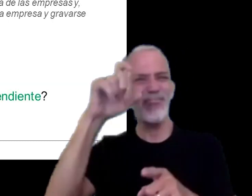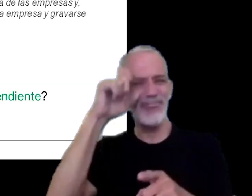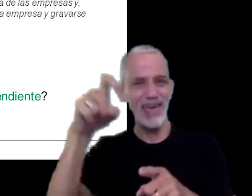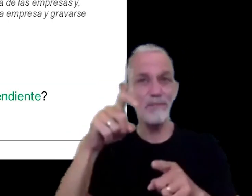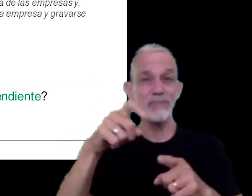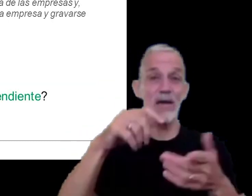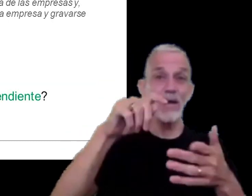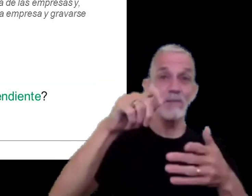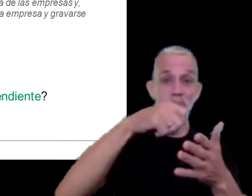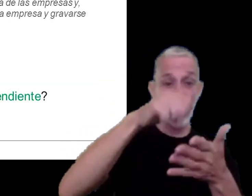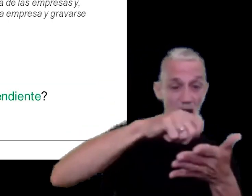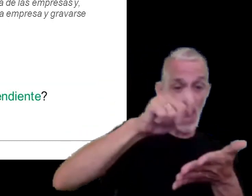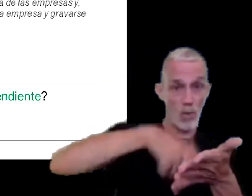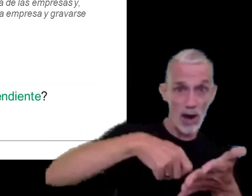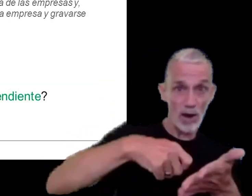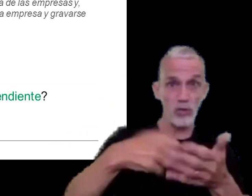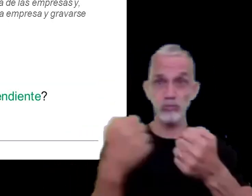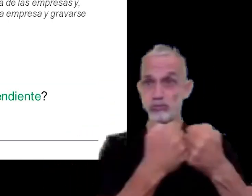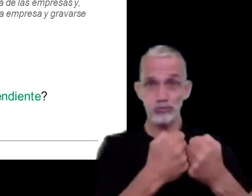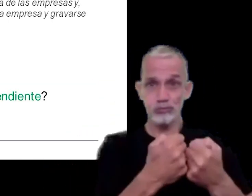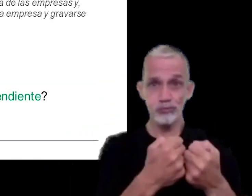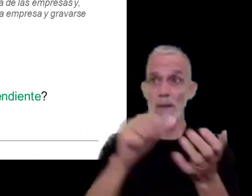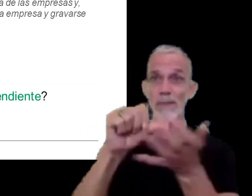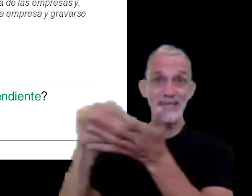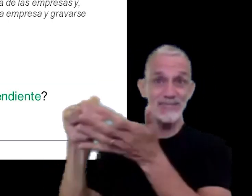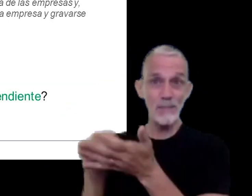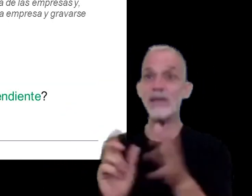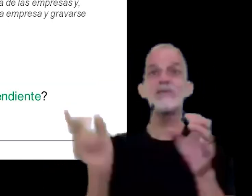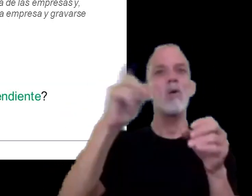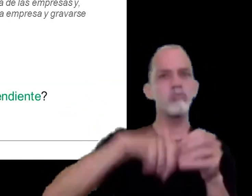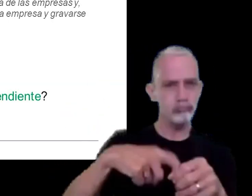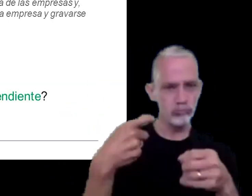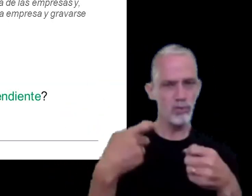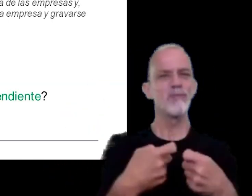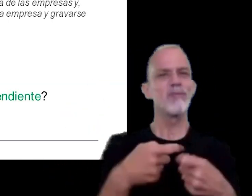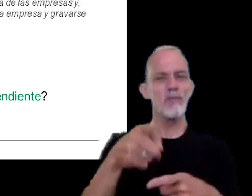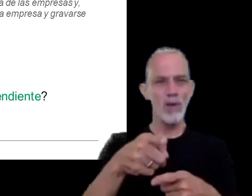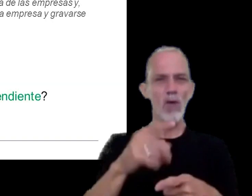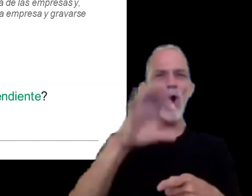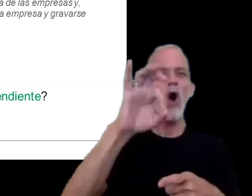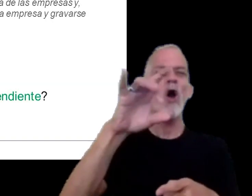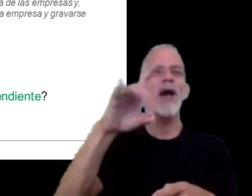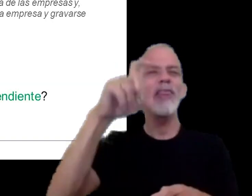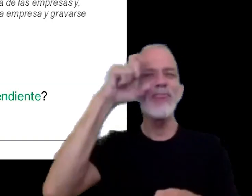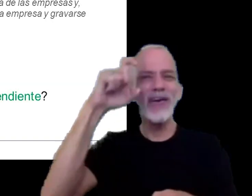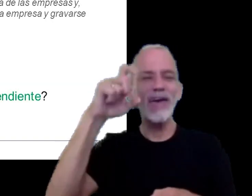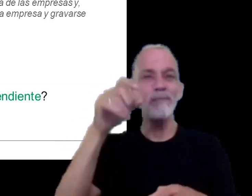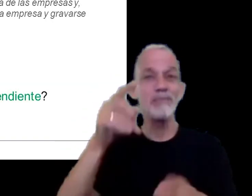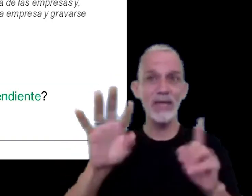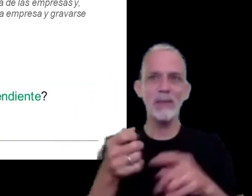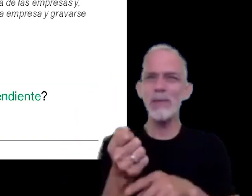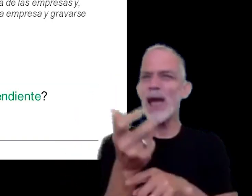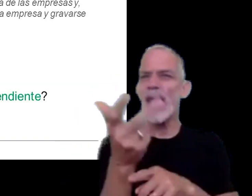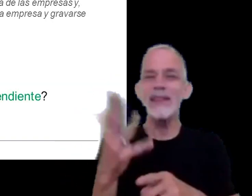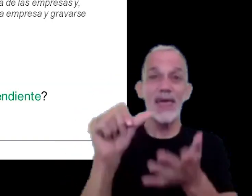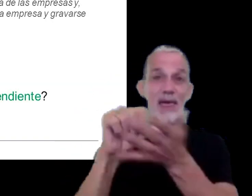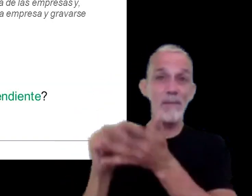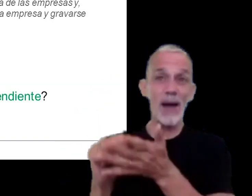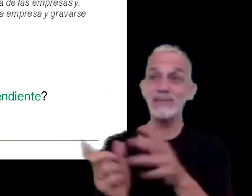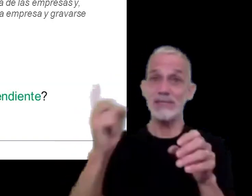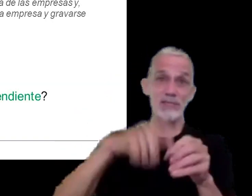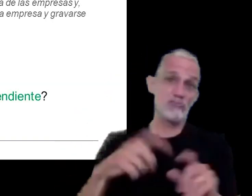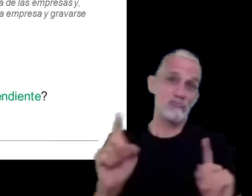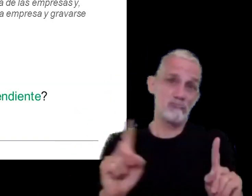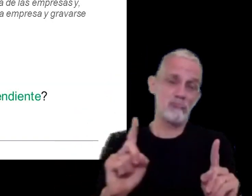bilaterales en los que participan los países que son miembros de la OCDE y también de un número significativo de países no miembros